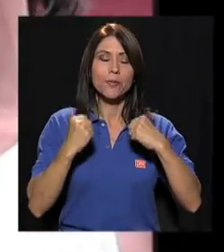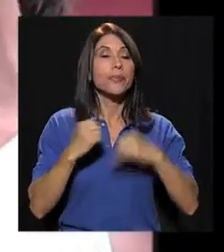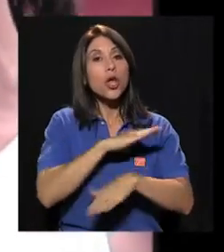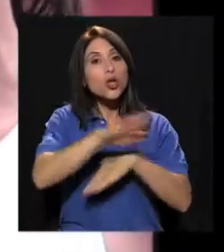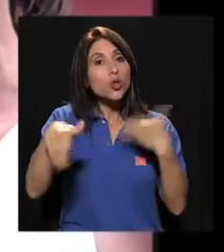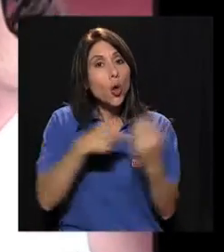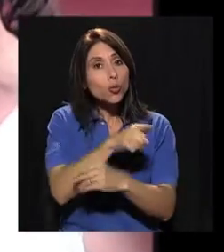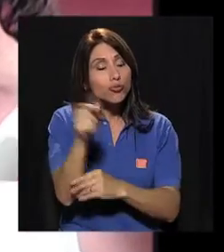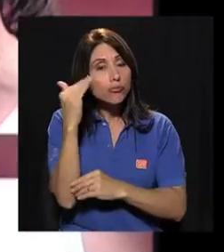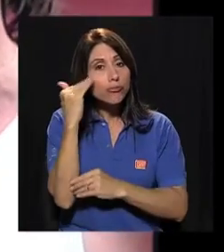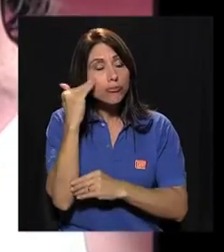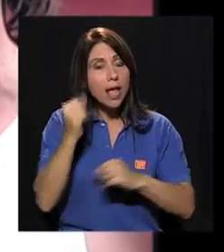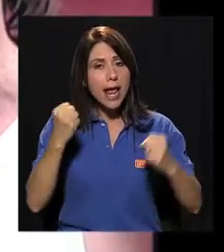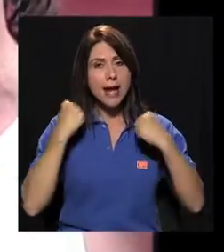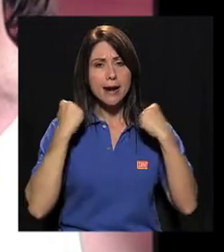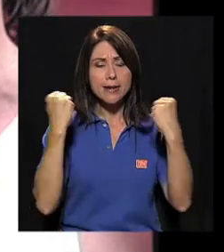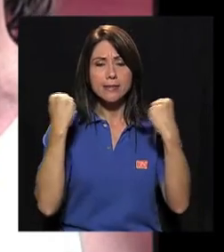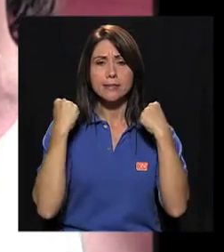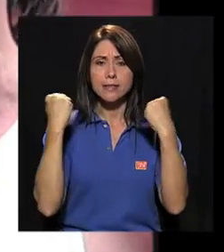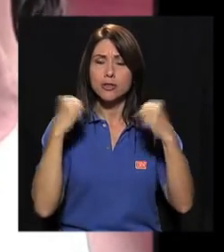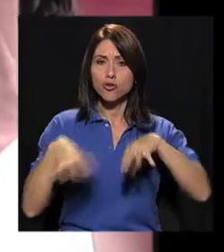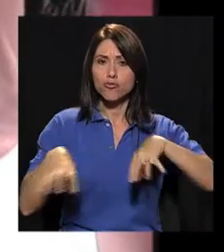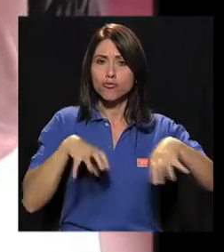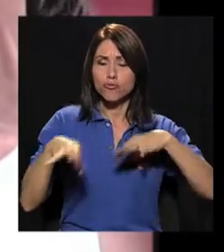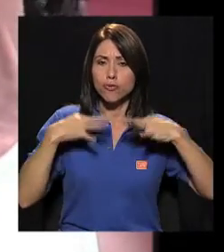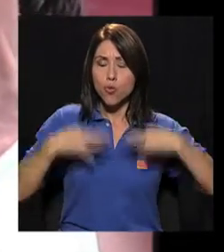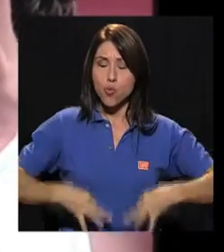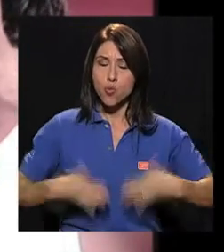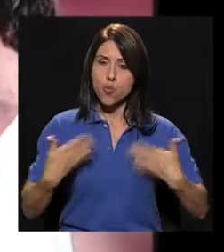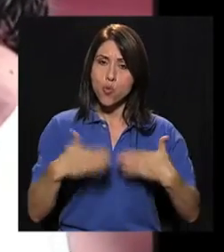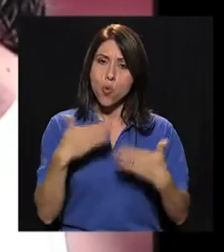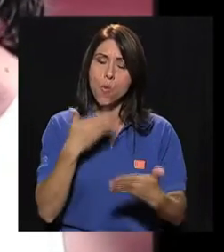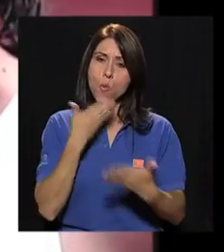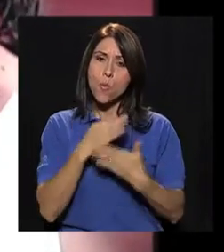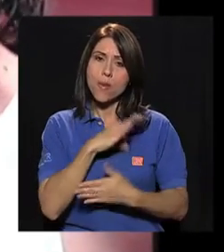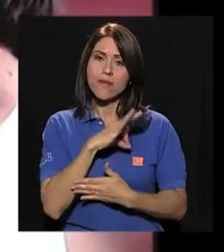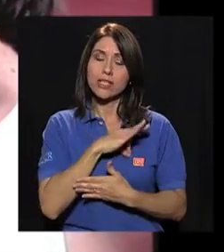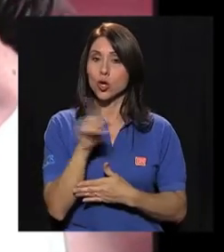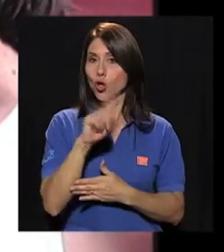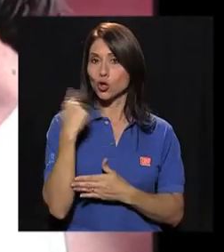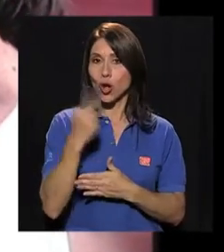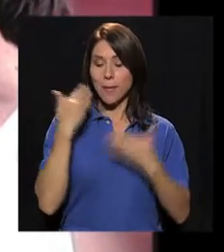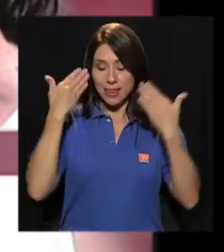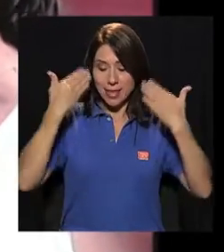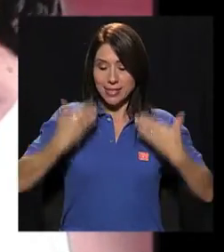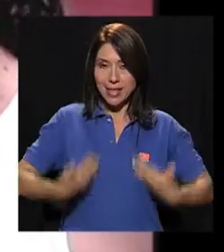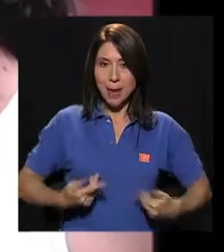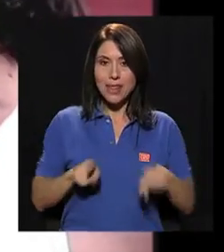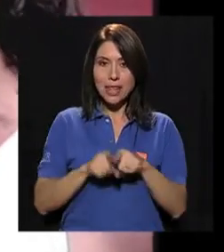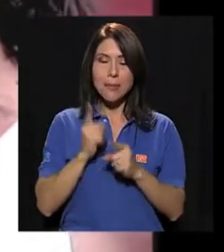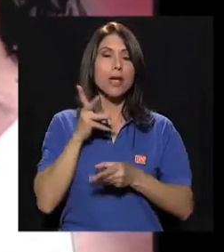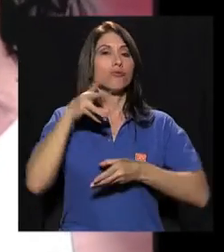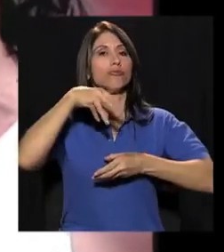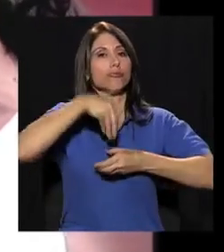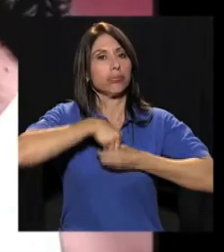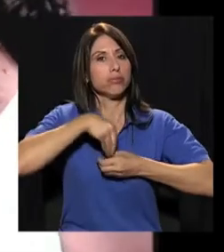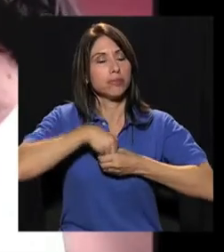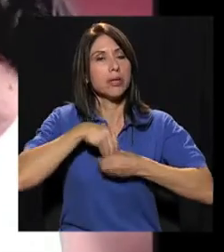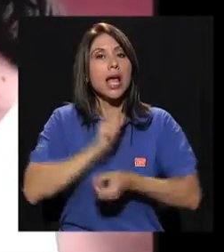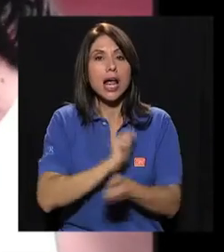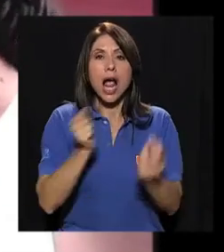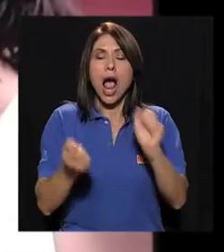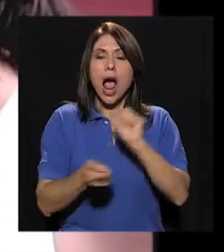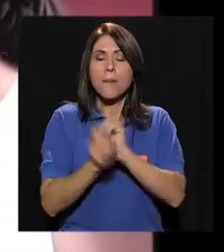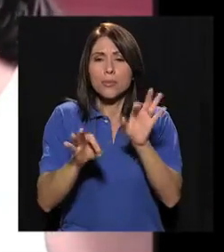ejercicio todos conocen que tiene beneficios maravillosos a nivel físico. O sea, no solamente estéticamente, sino